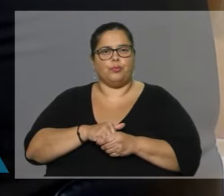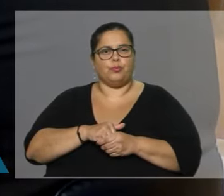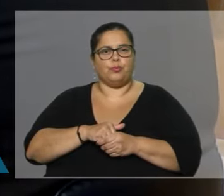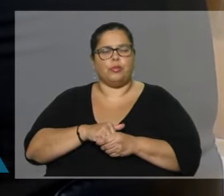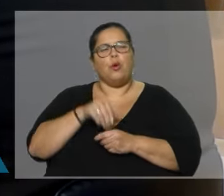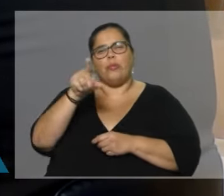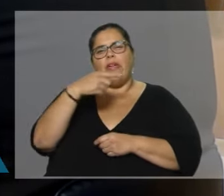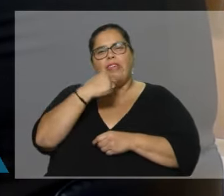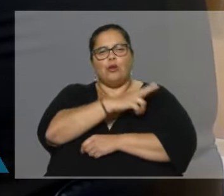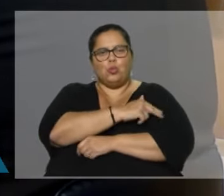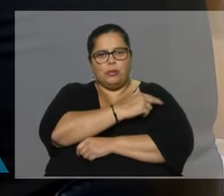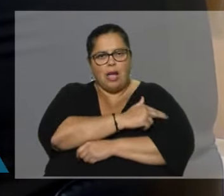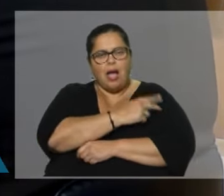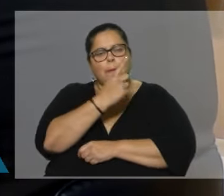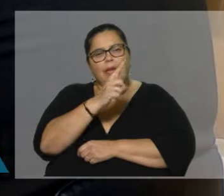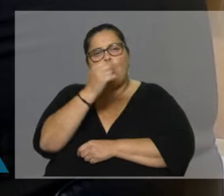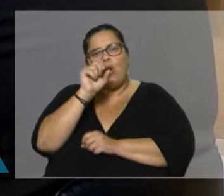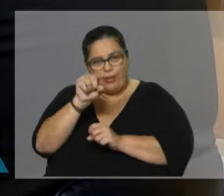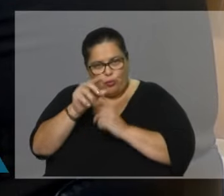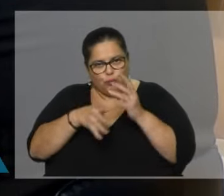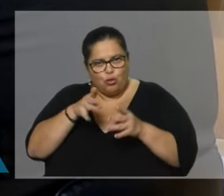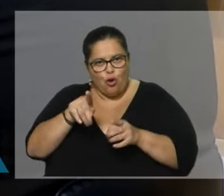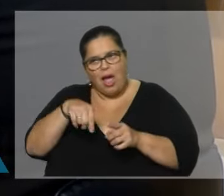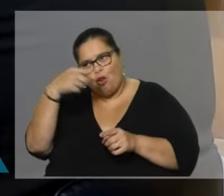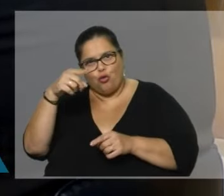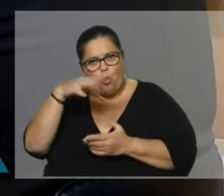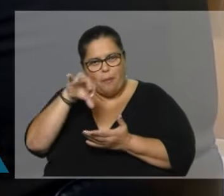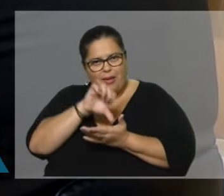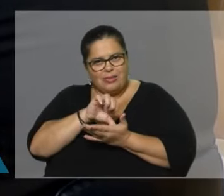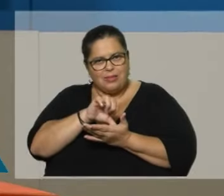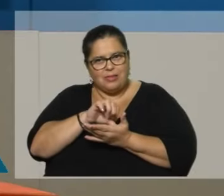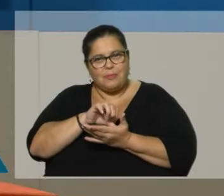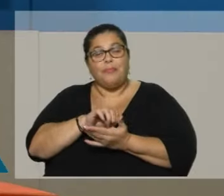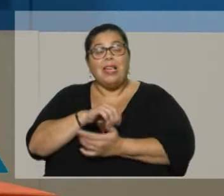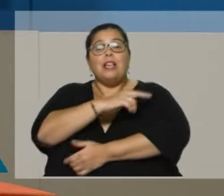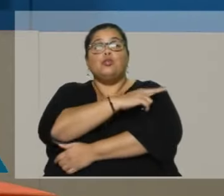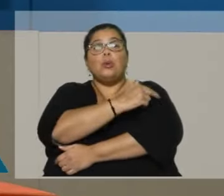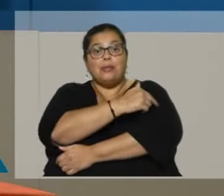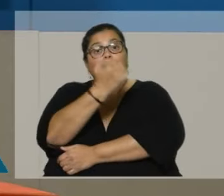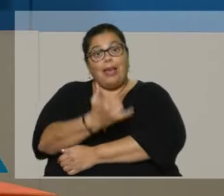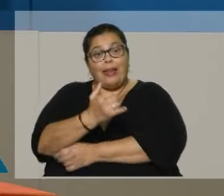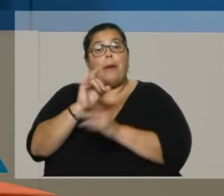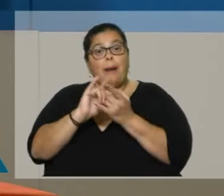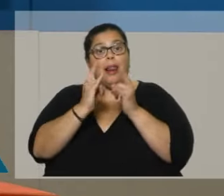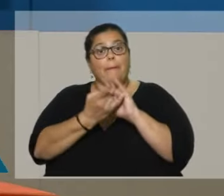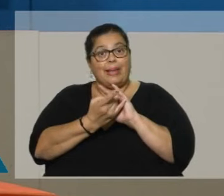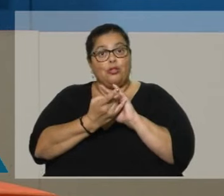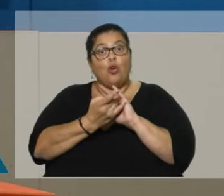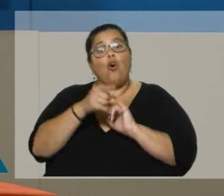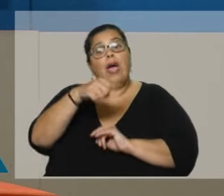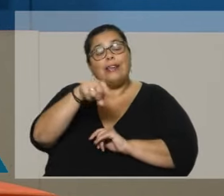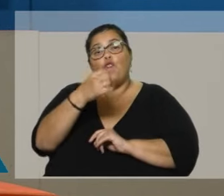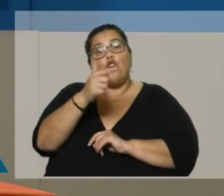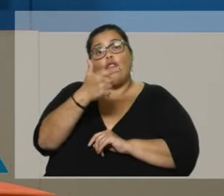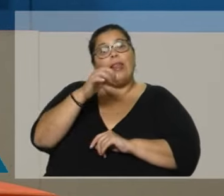porque mencionó Suiza, creo, el pasar, ¿se aplica en algún lado esto que usted está proponiendo acá para lo que ustedes proponen para Suiza tiene un Parlamento donde los parlamentarios no cobran